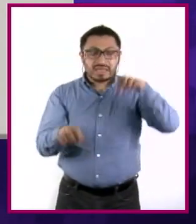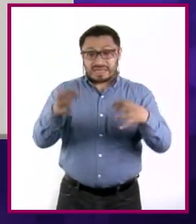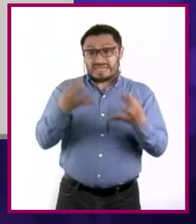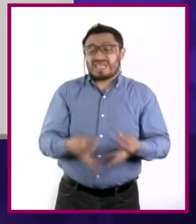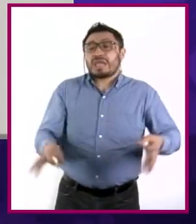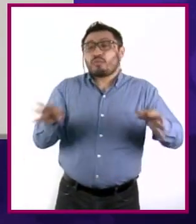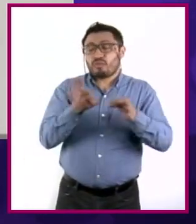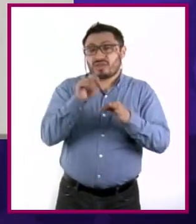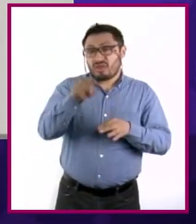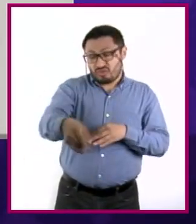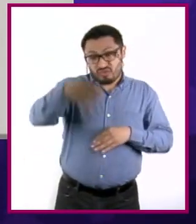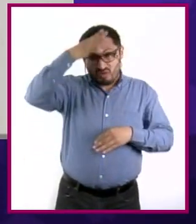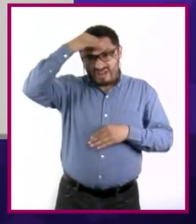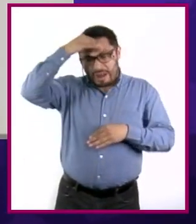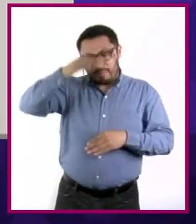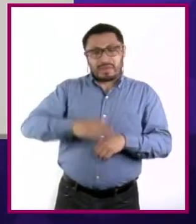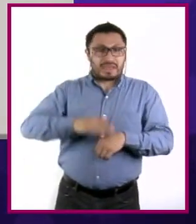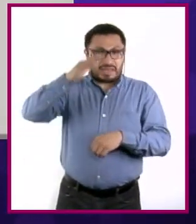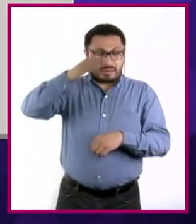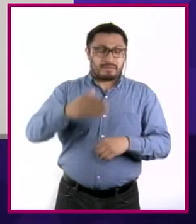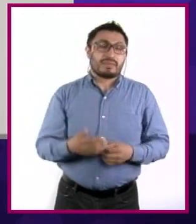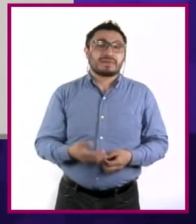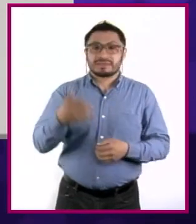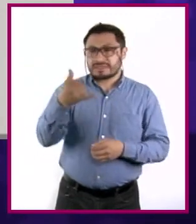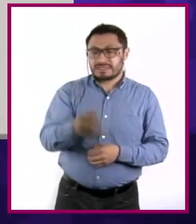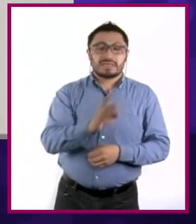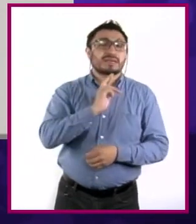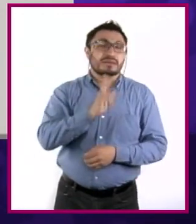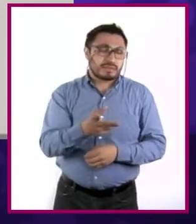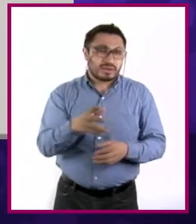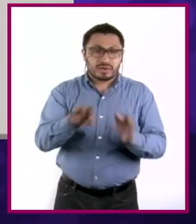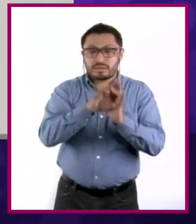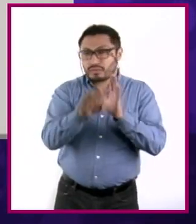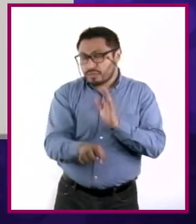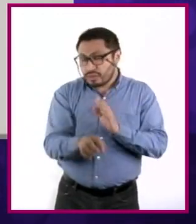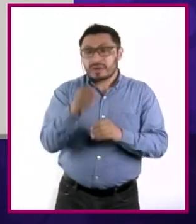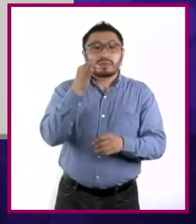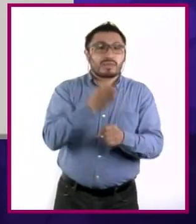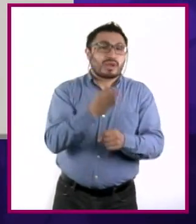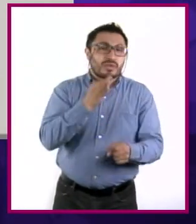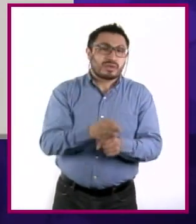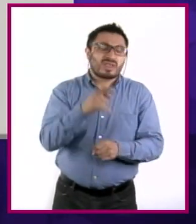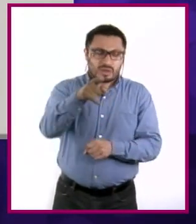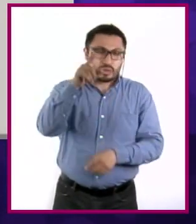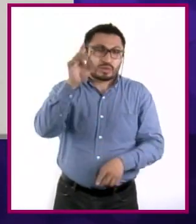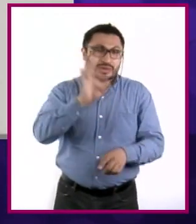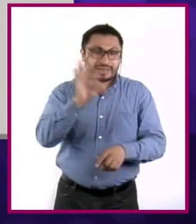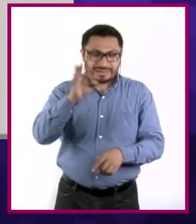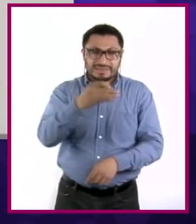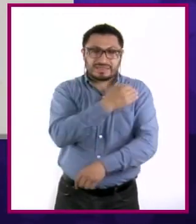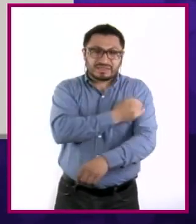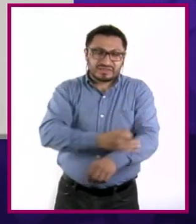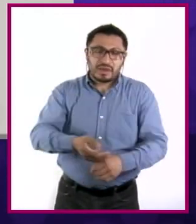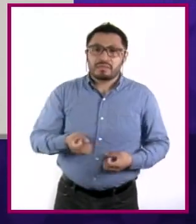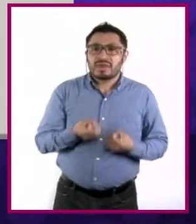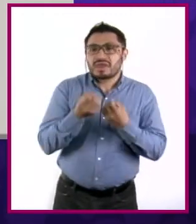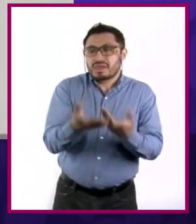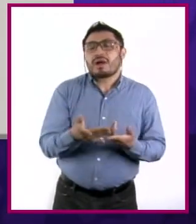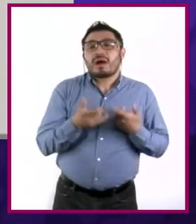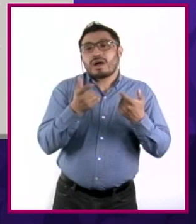conocimientos y las herramientas y qué mejor que a lo mejor ahorita que dependes económicamente de tu familia,